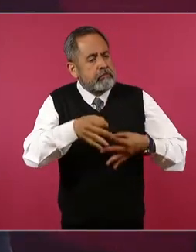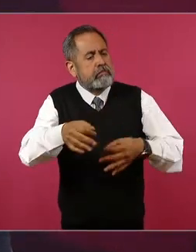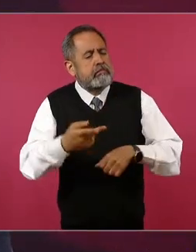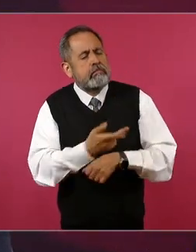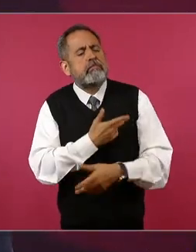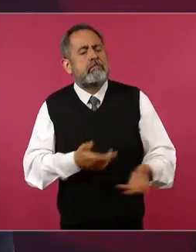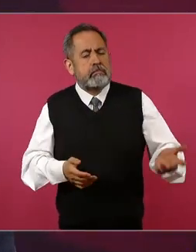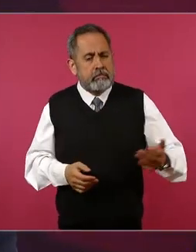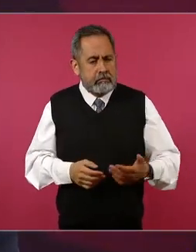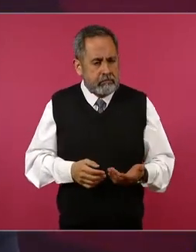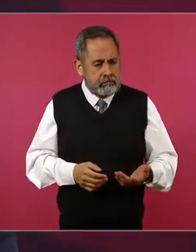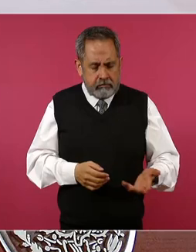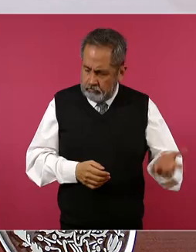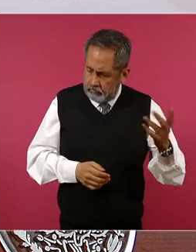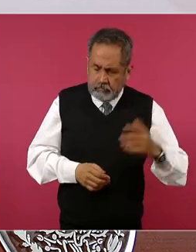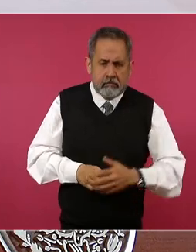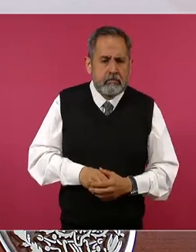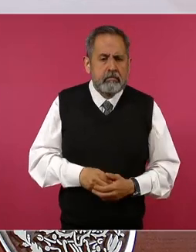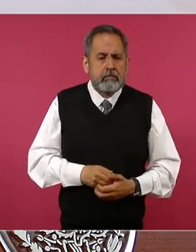de los